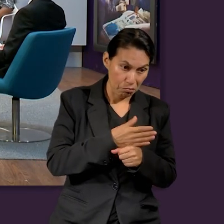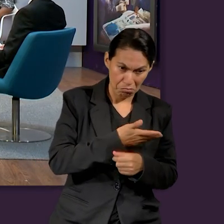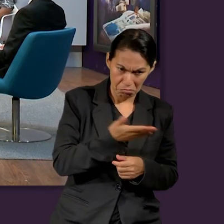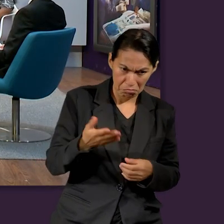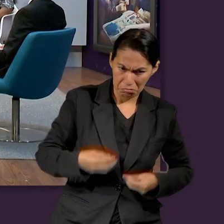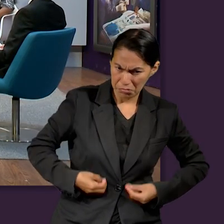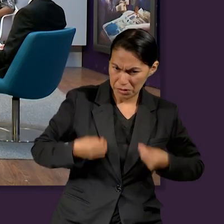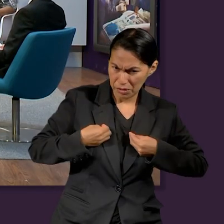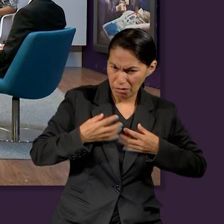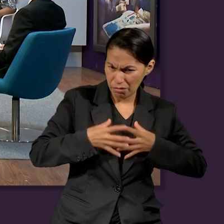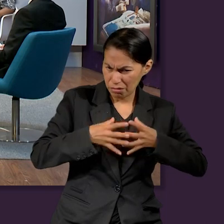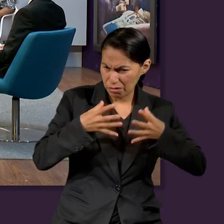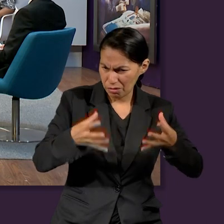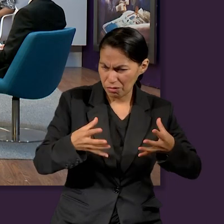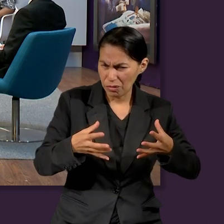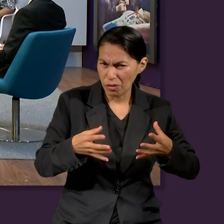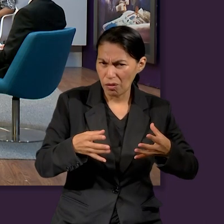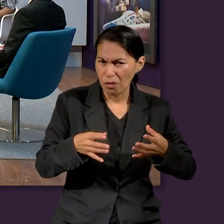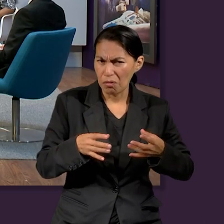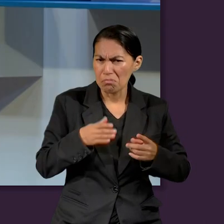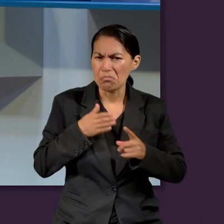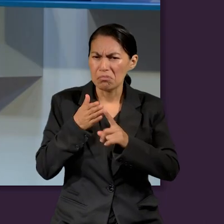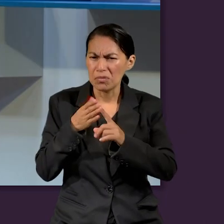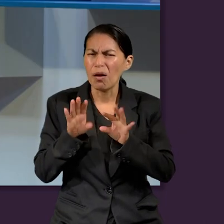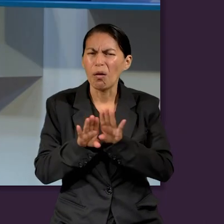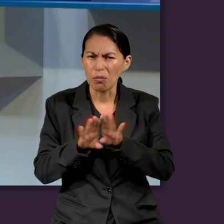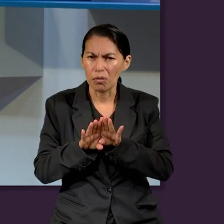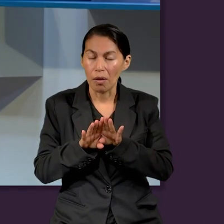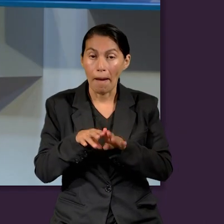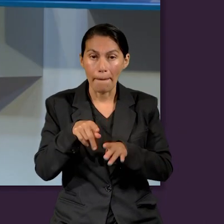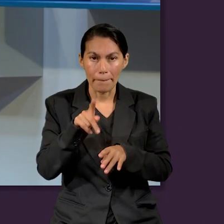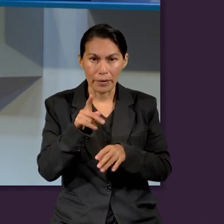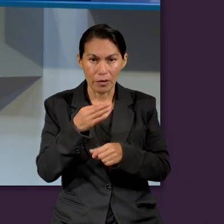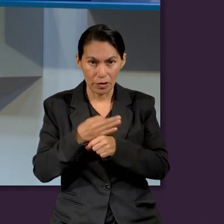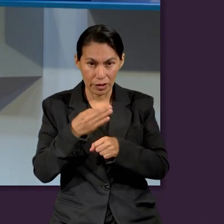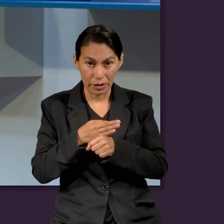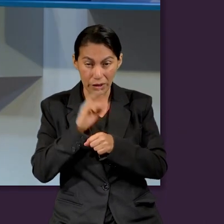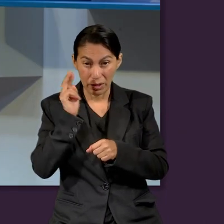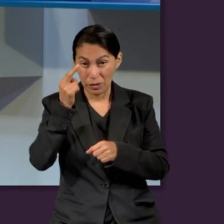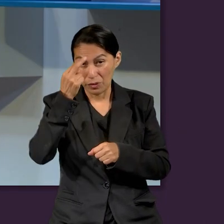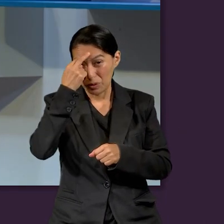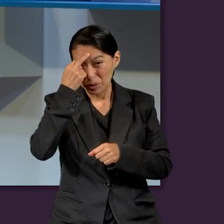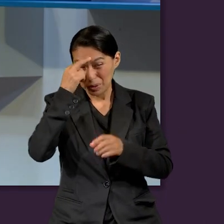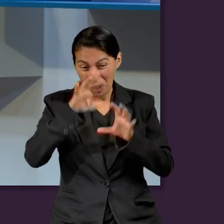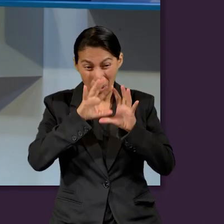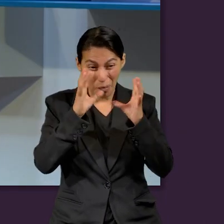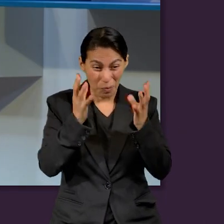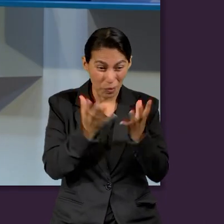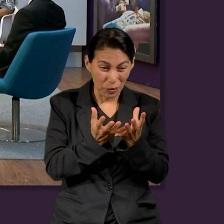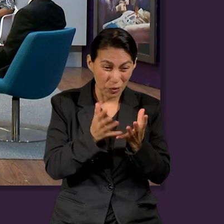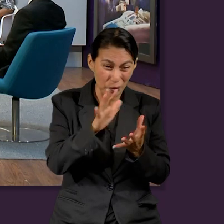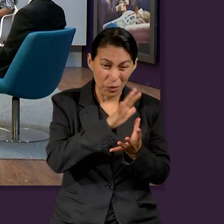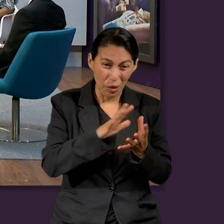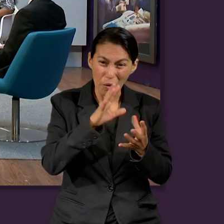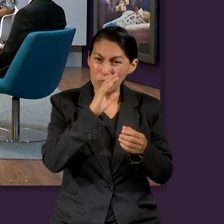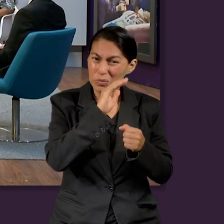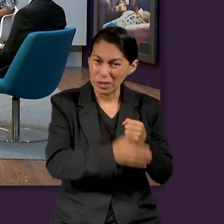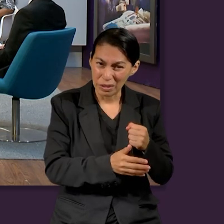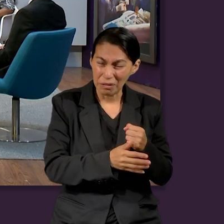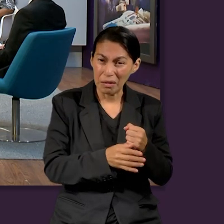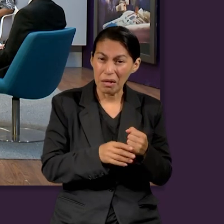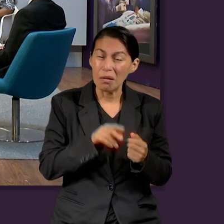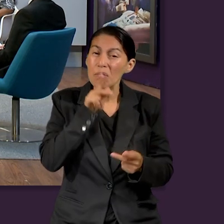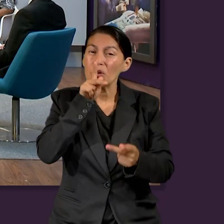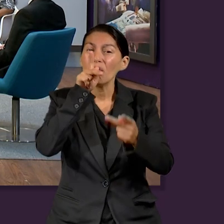en el desarrollo, pero ahora reconociendo que este tiempo se está acabando, las profecías se están cumpliendo,